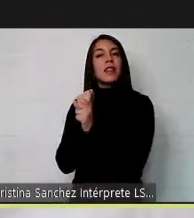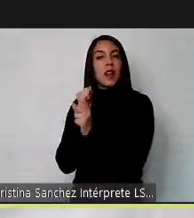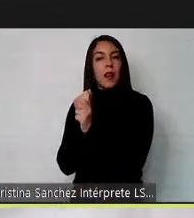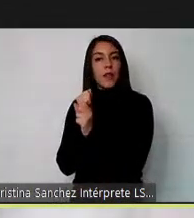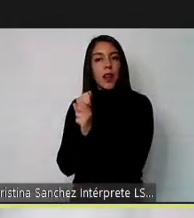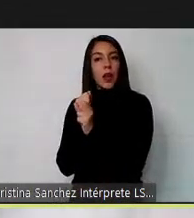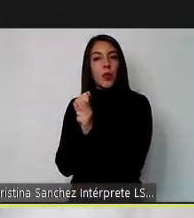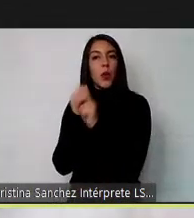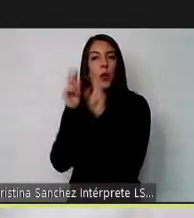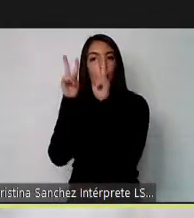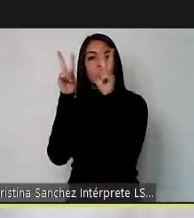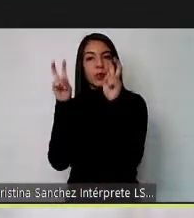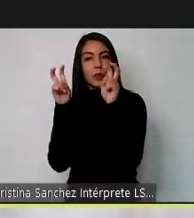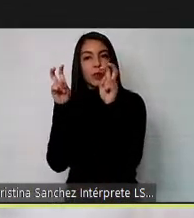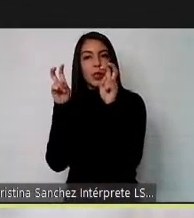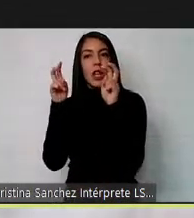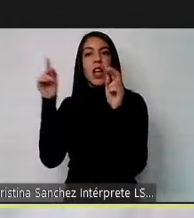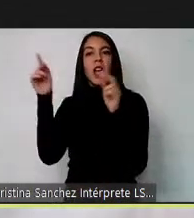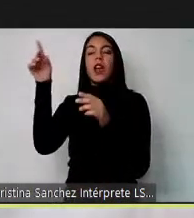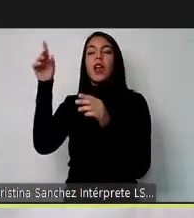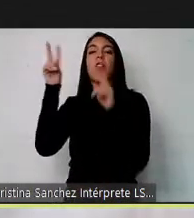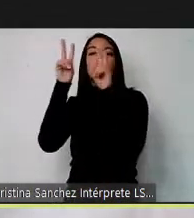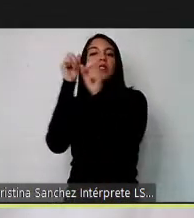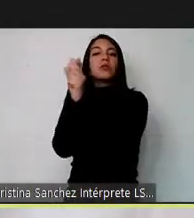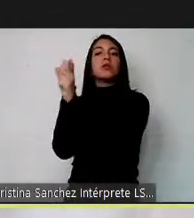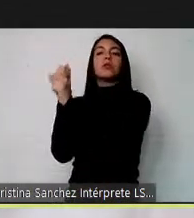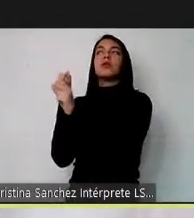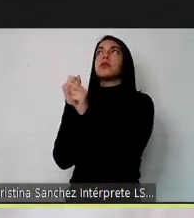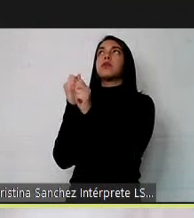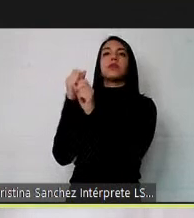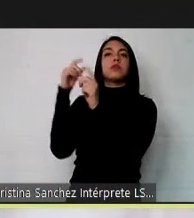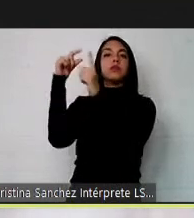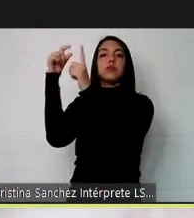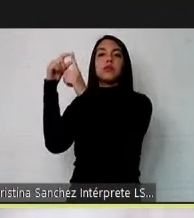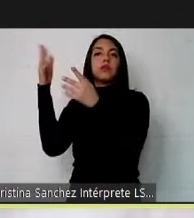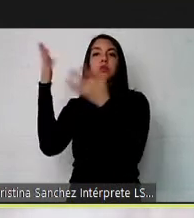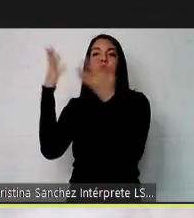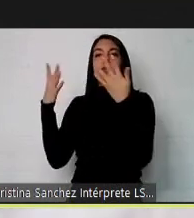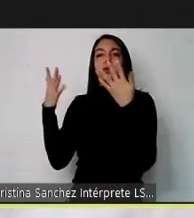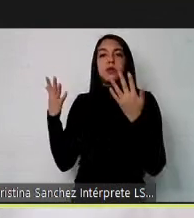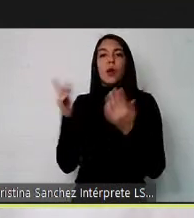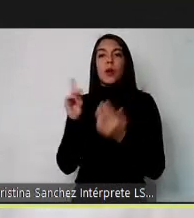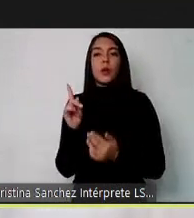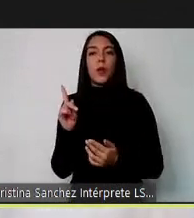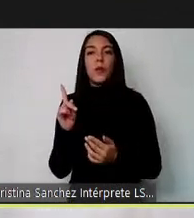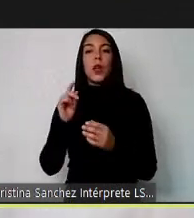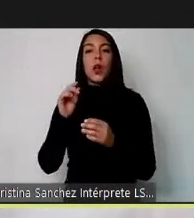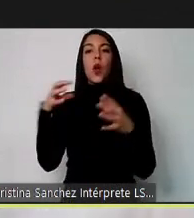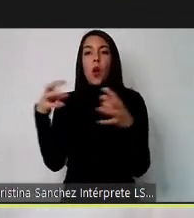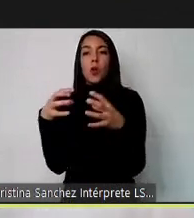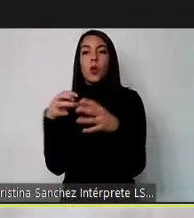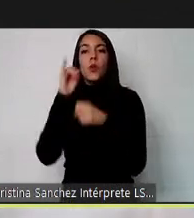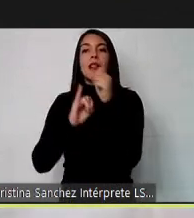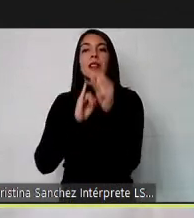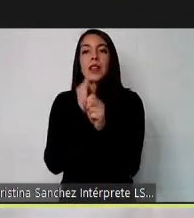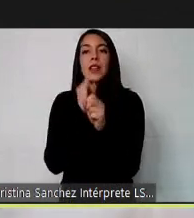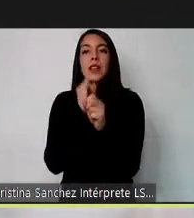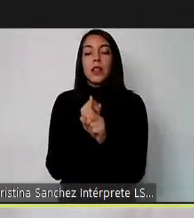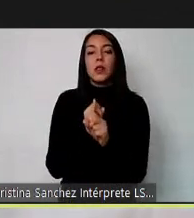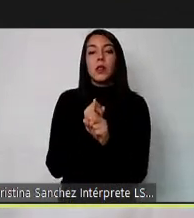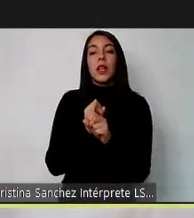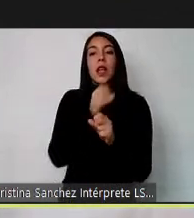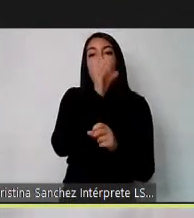concepto no está en el aire por lo tanto tanto organismos internacionales como agrupaciones de personas y trabajadores